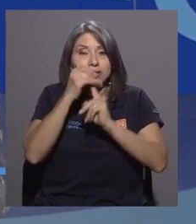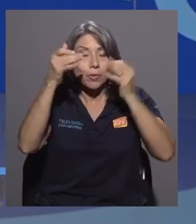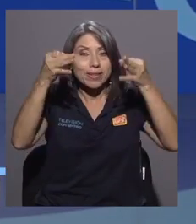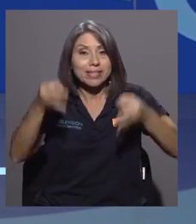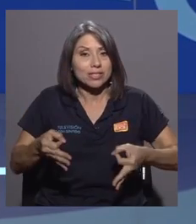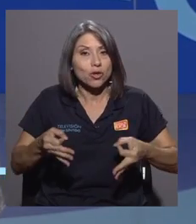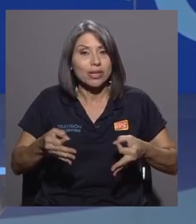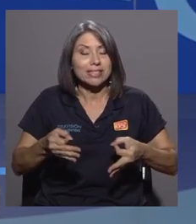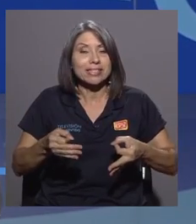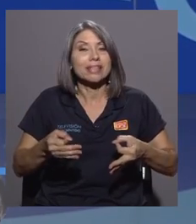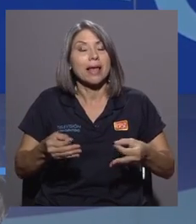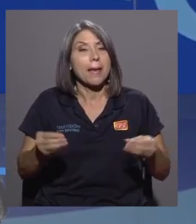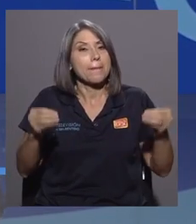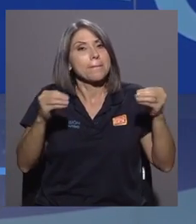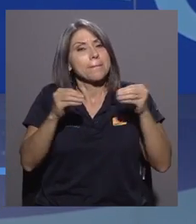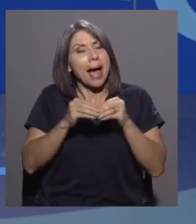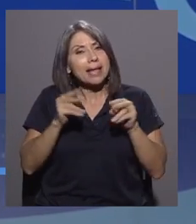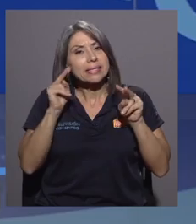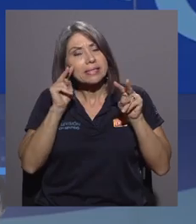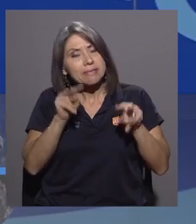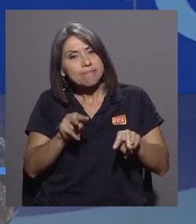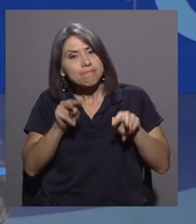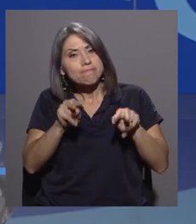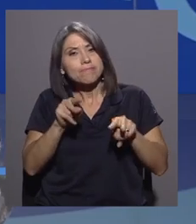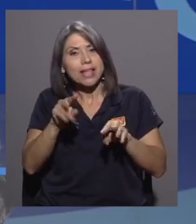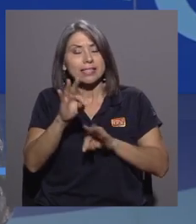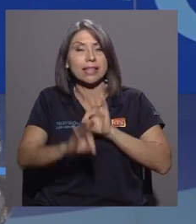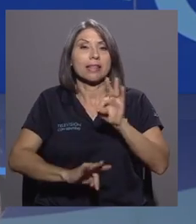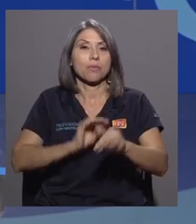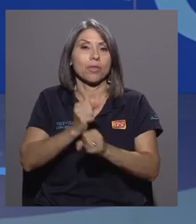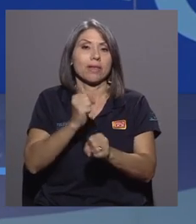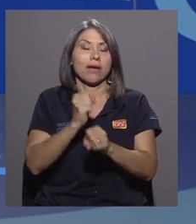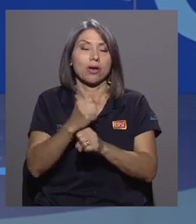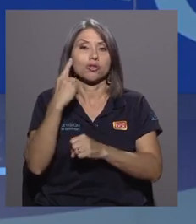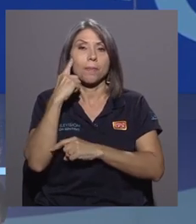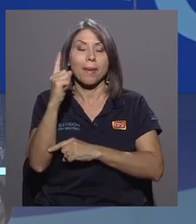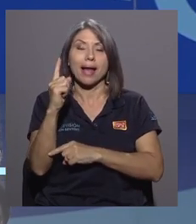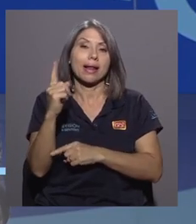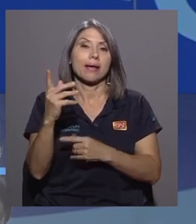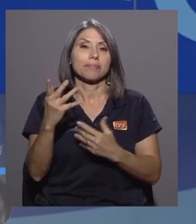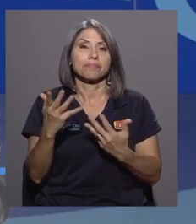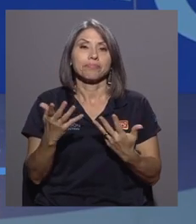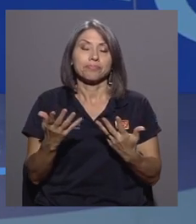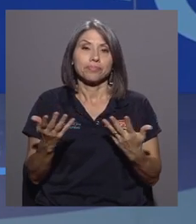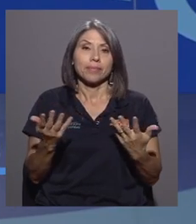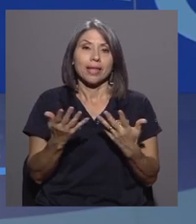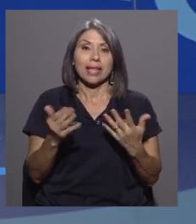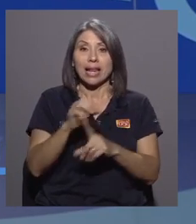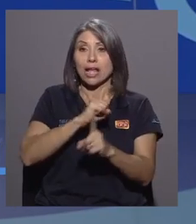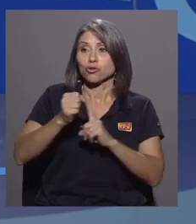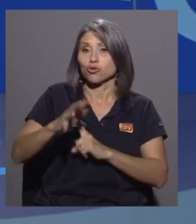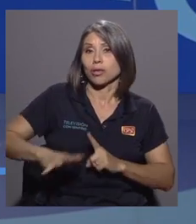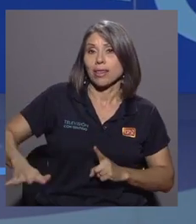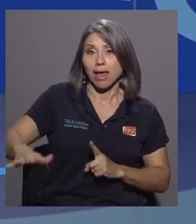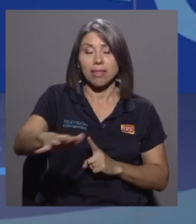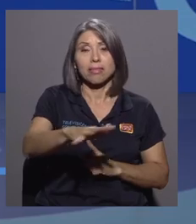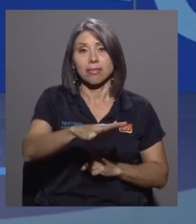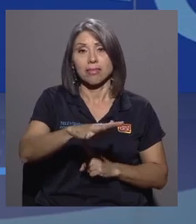vuelvan un poco más su mirada hacia este tipo de trabajos que nosotros hacemos para tratar de hacer esa sociedad del